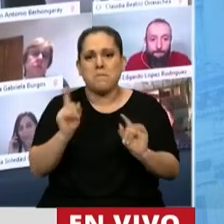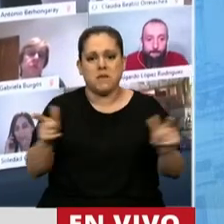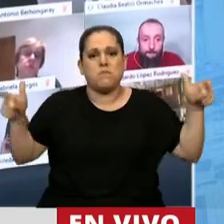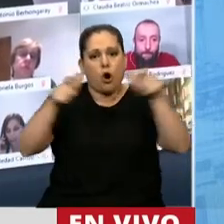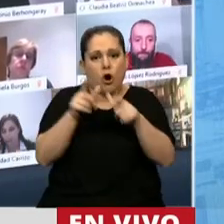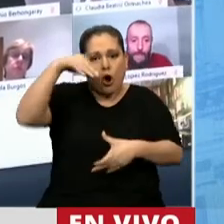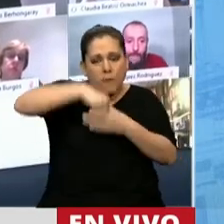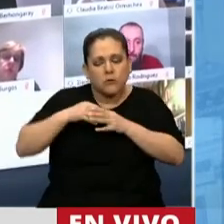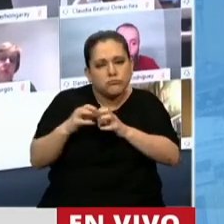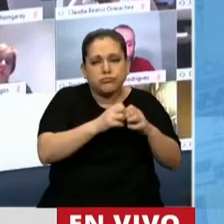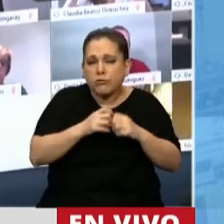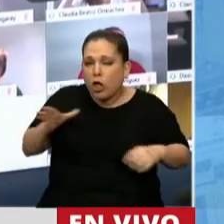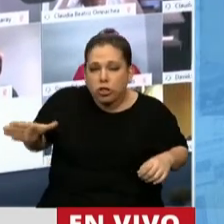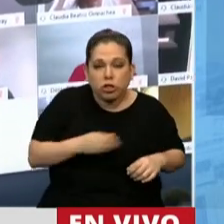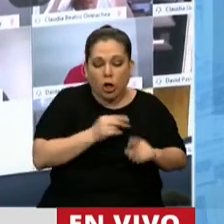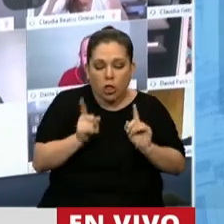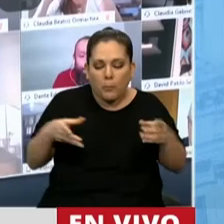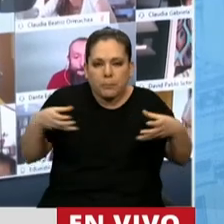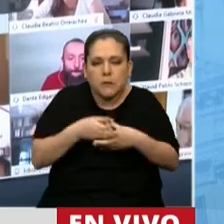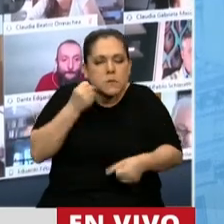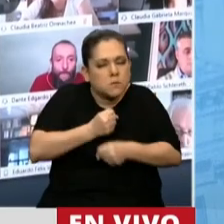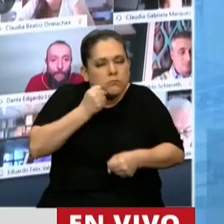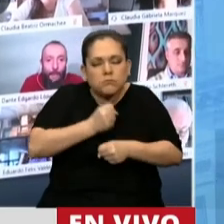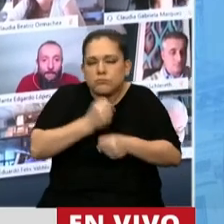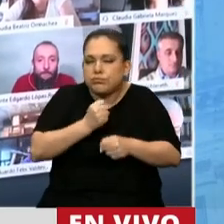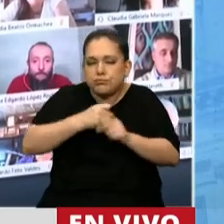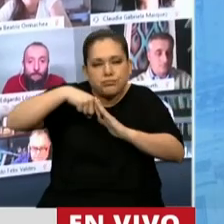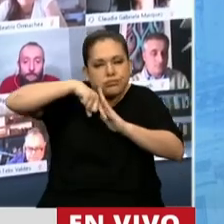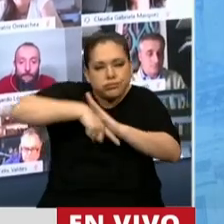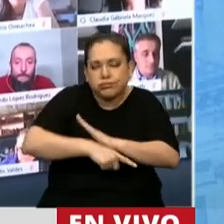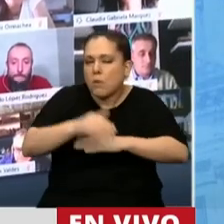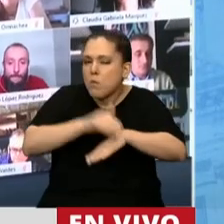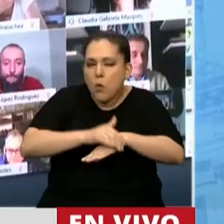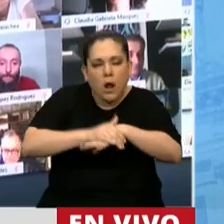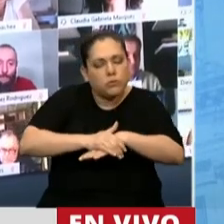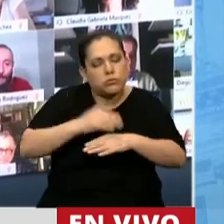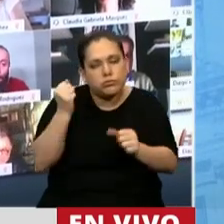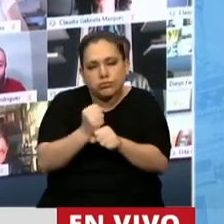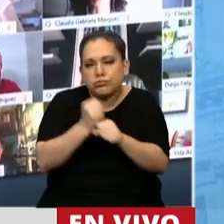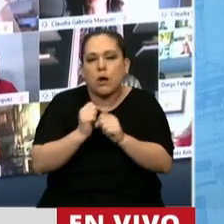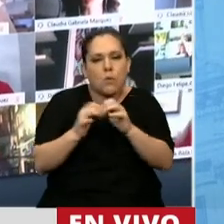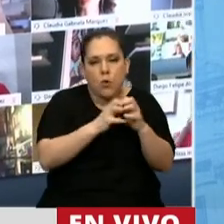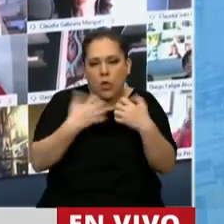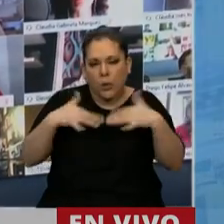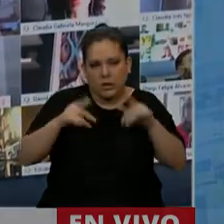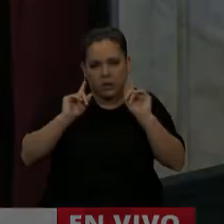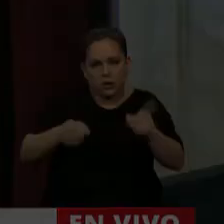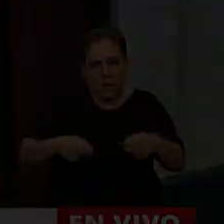comisión, porque con todos hemos hecho un trabajo muy ameno, muy responsable y muy debatido. Gracias.